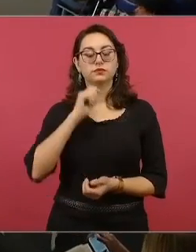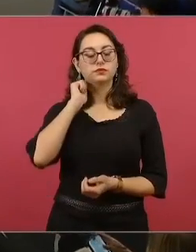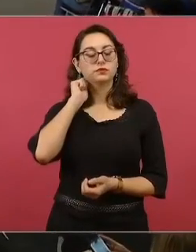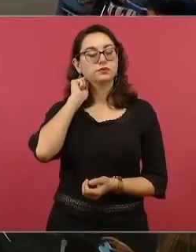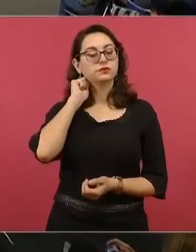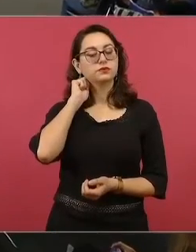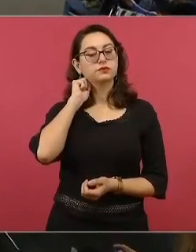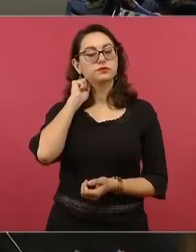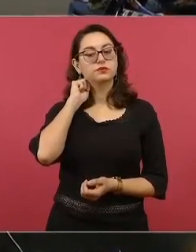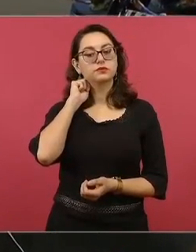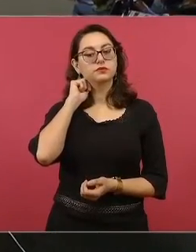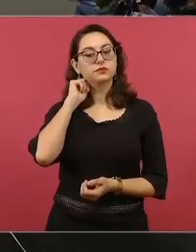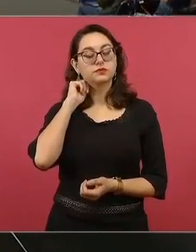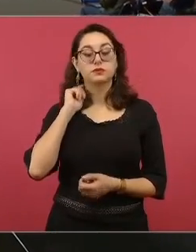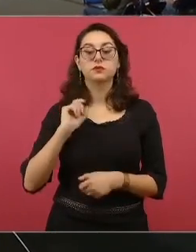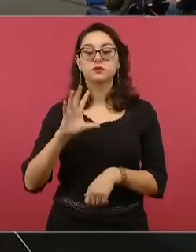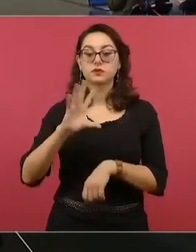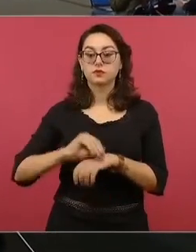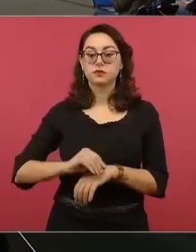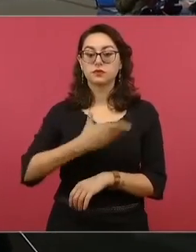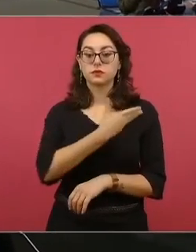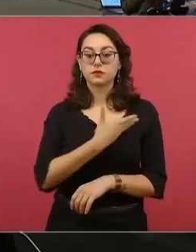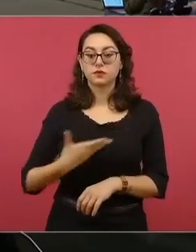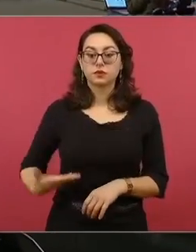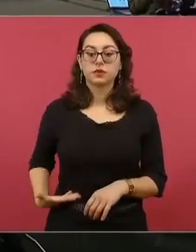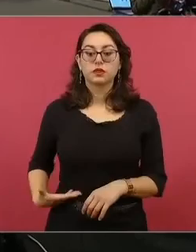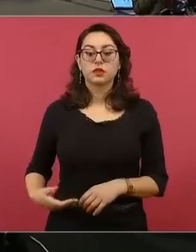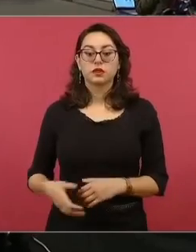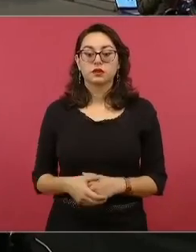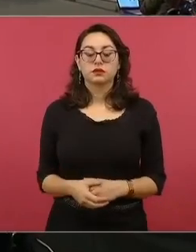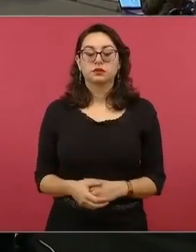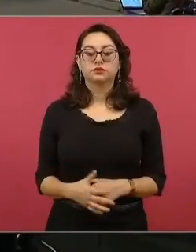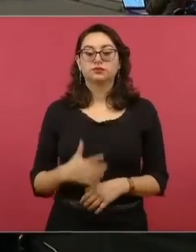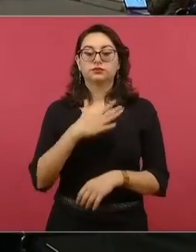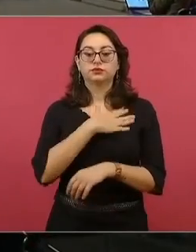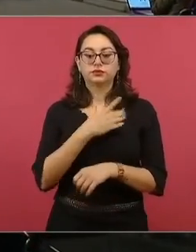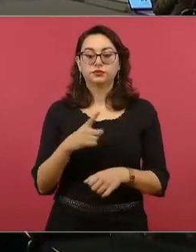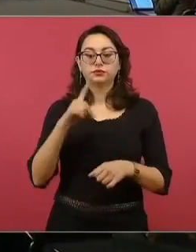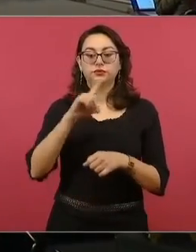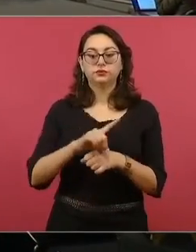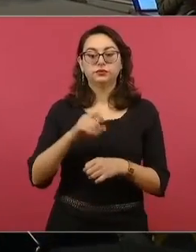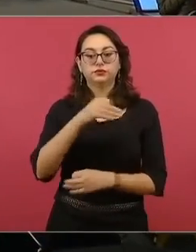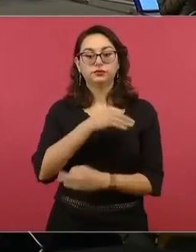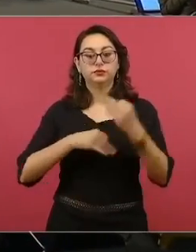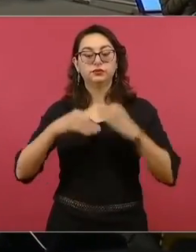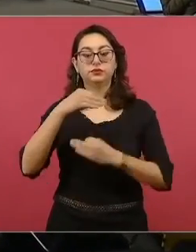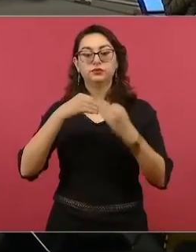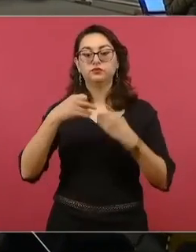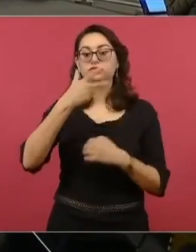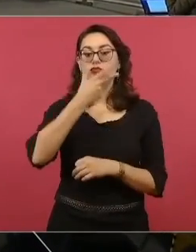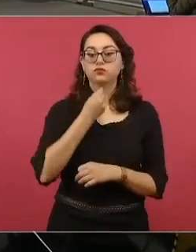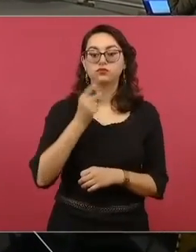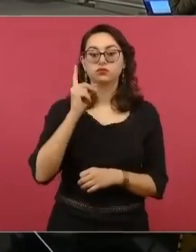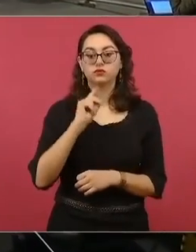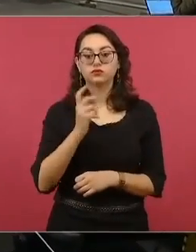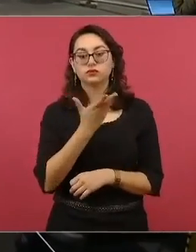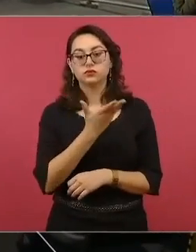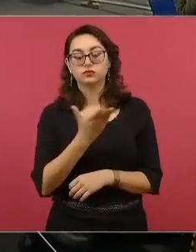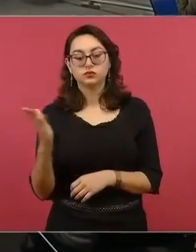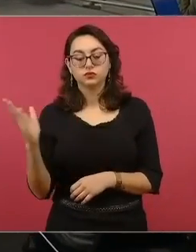Con su permiso, señor presidente. Muy buenos días a todas, a todos. Me permito presentar el informe de cero impunidad,